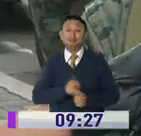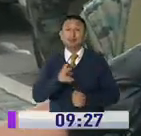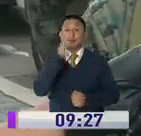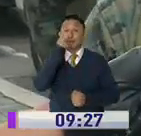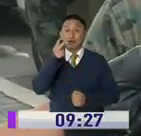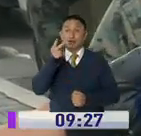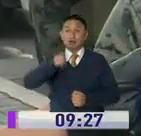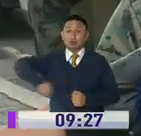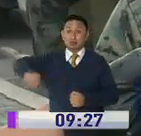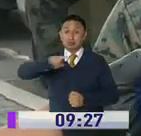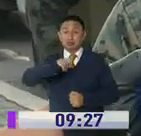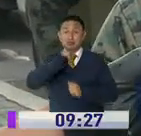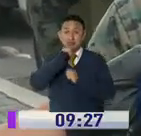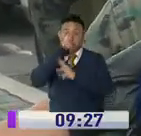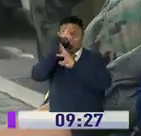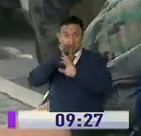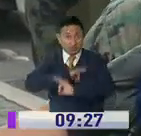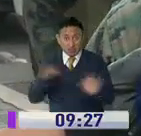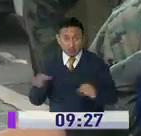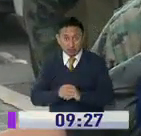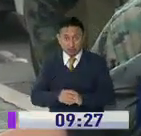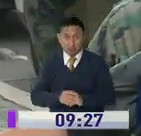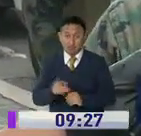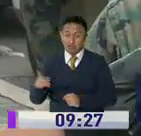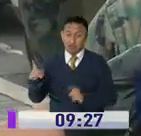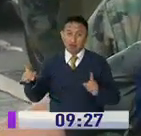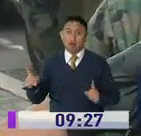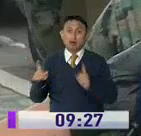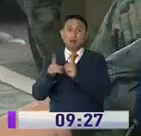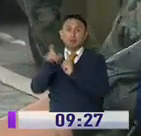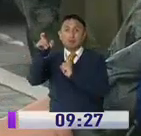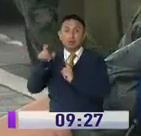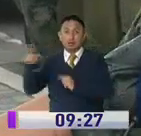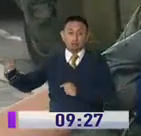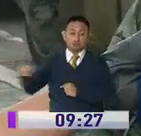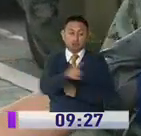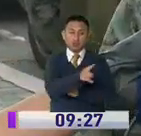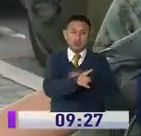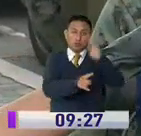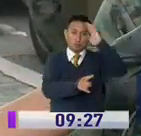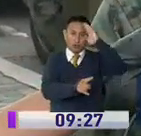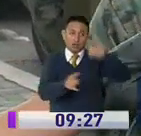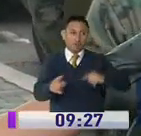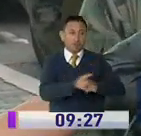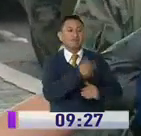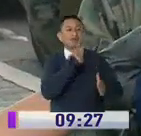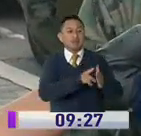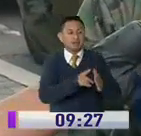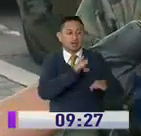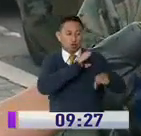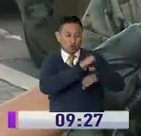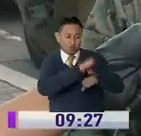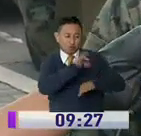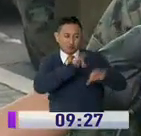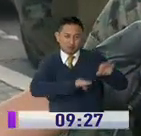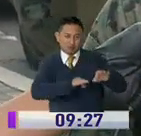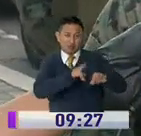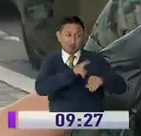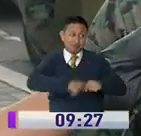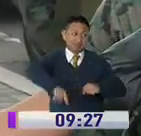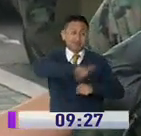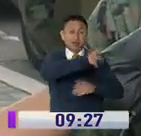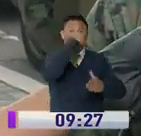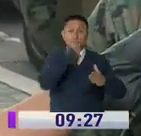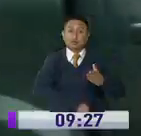personas que no están observando el toque de queda, inmediatamente se les retiene. La policía toma procedimiento, el tratamiento correspondiente y ellos tendrán la